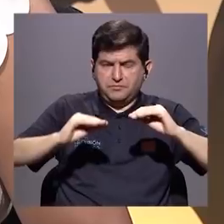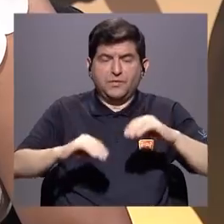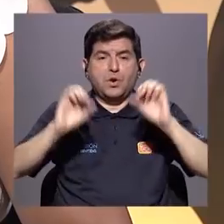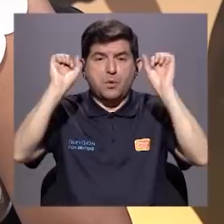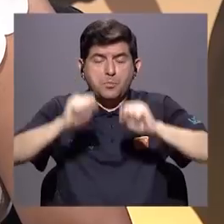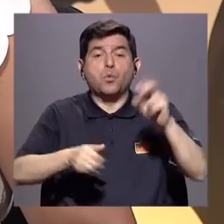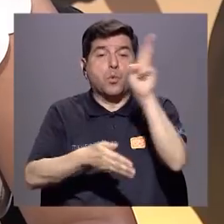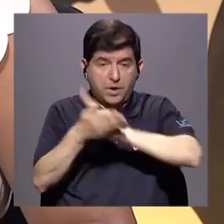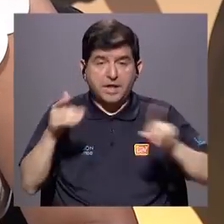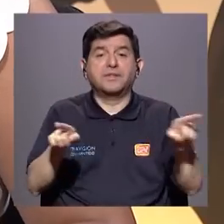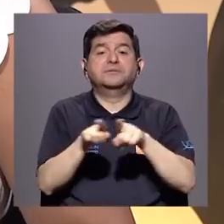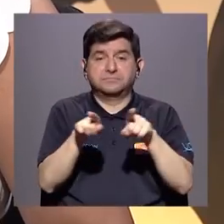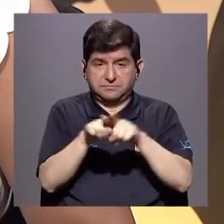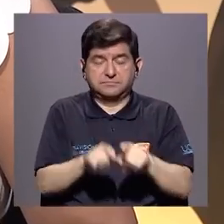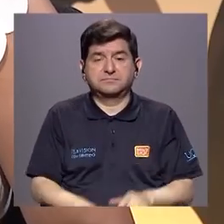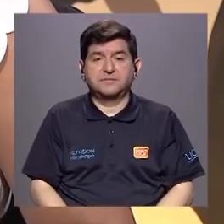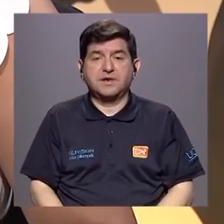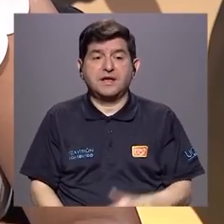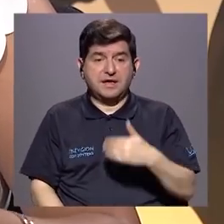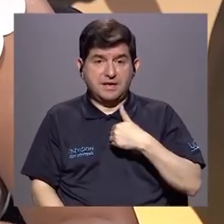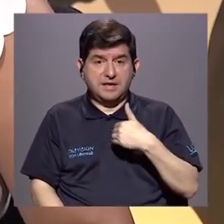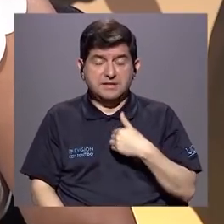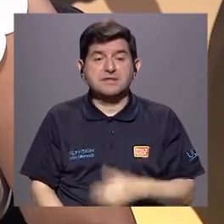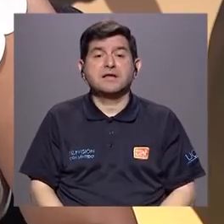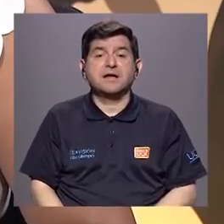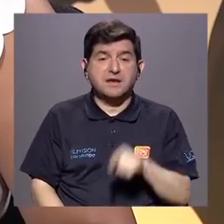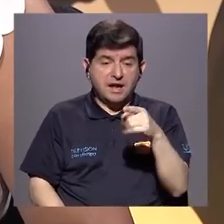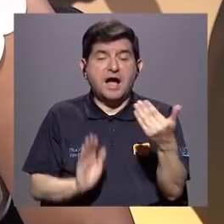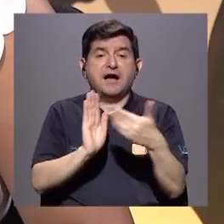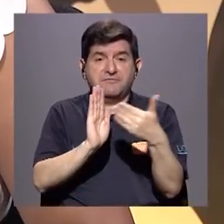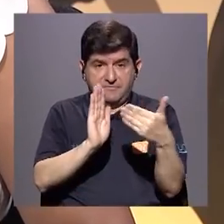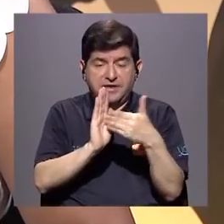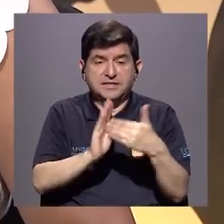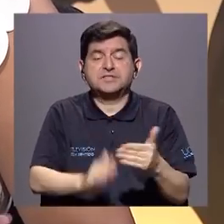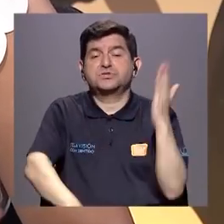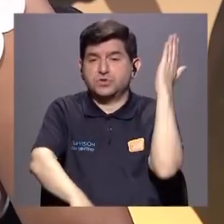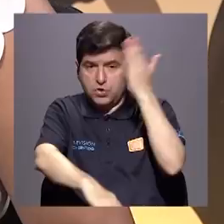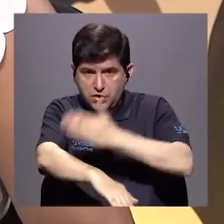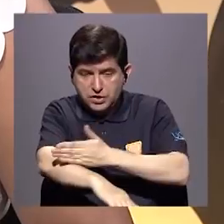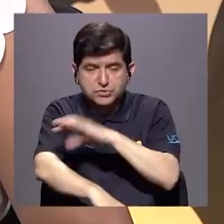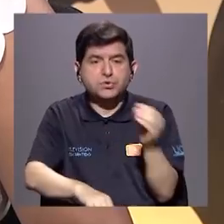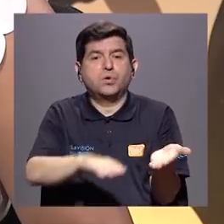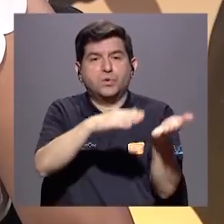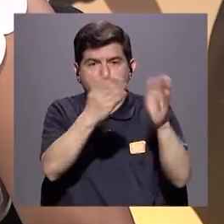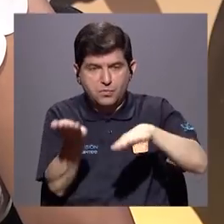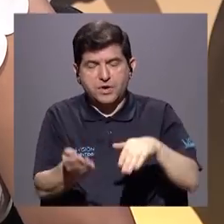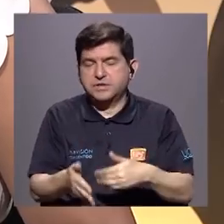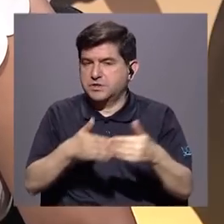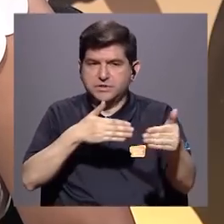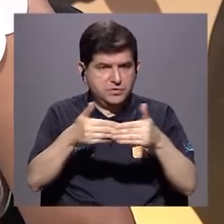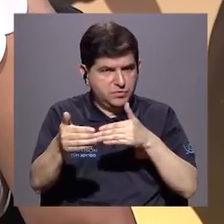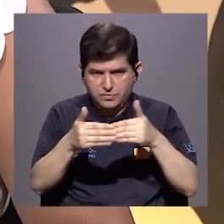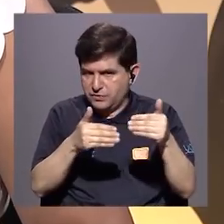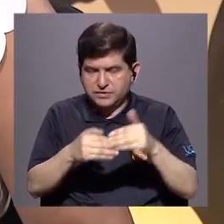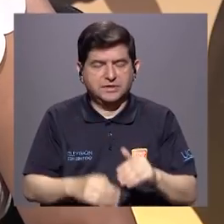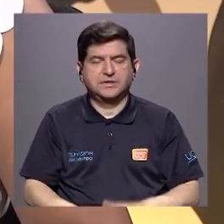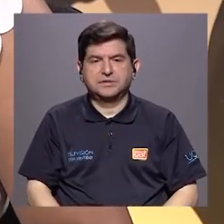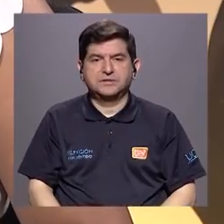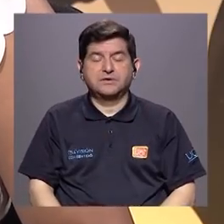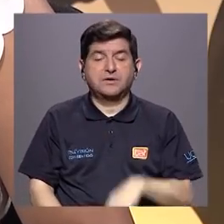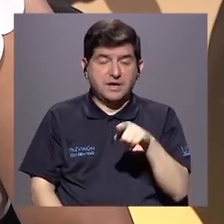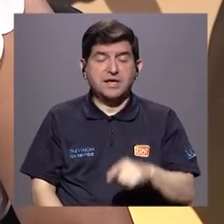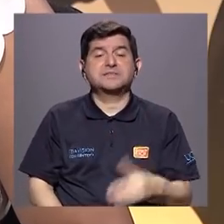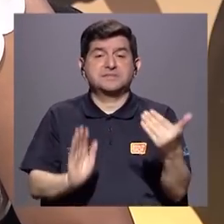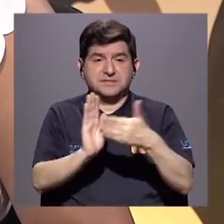ser incluso universitario y que cobra vidas y que daña, deja lesiones, más allá de una decisión fatal, deja